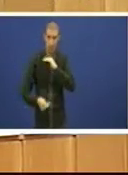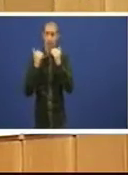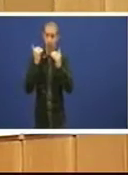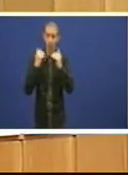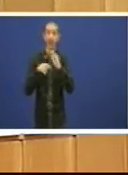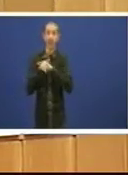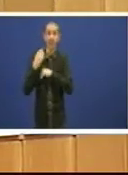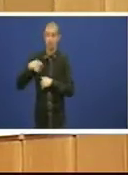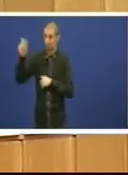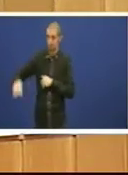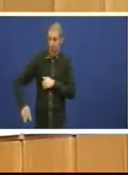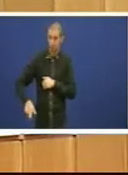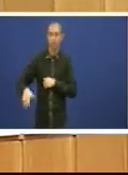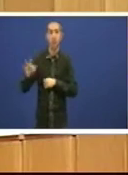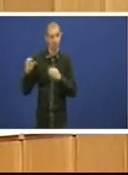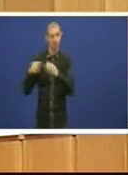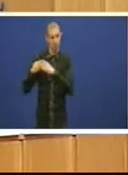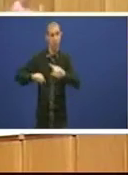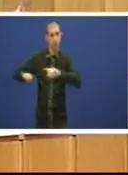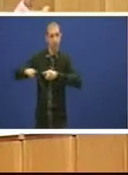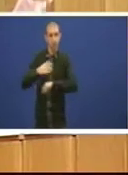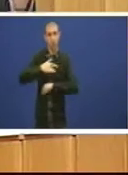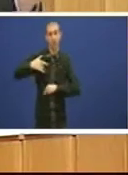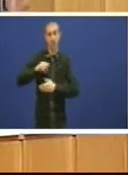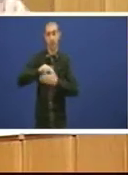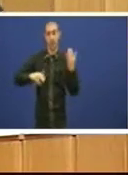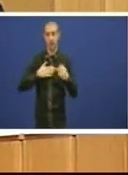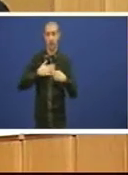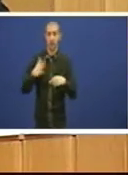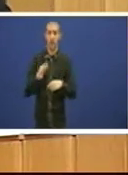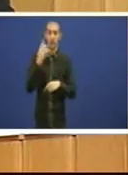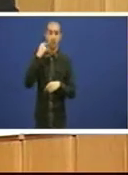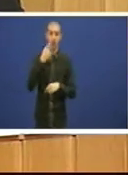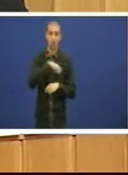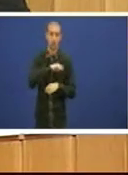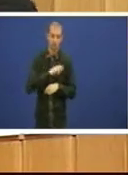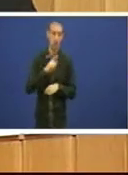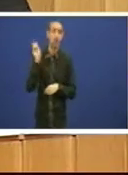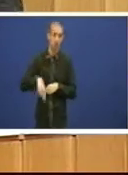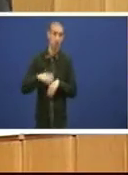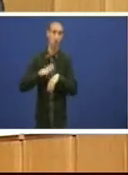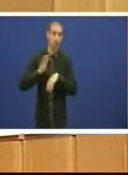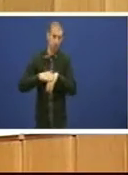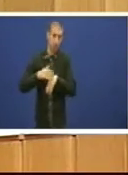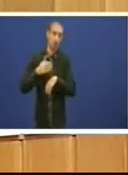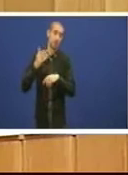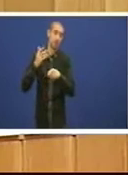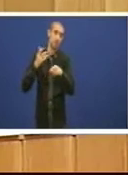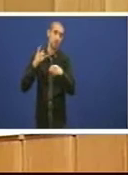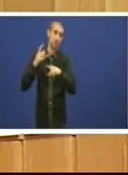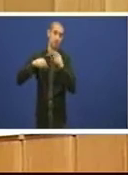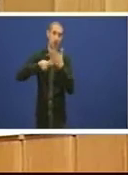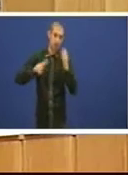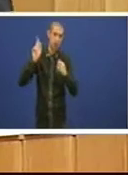mesmo e do resto de equipa directiva das Caixas grazas ao Banco de España e ao Goberno Español grazas a Xunta de Galiza e ao Partido